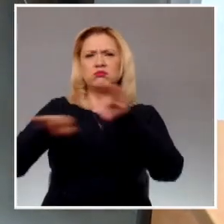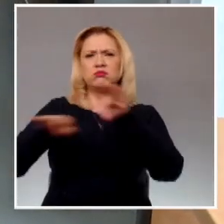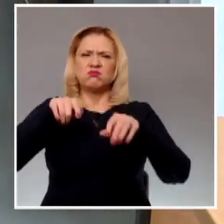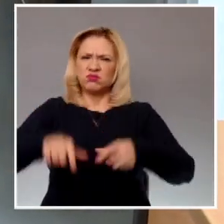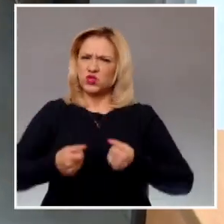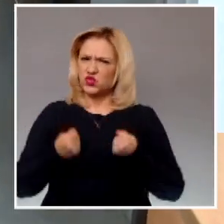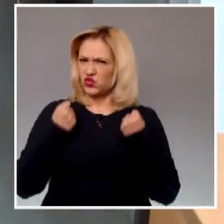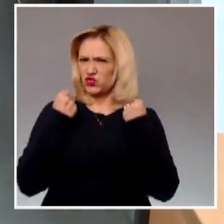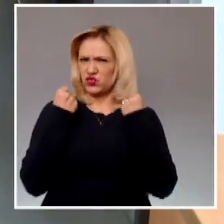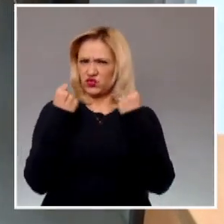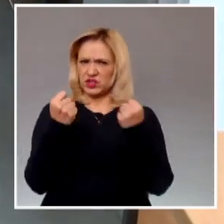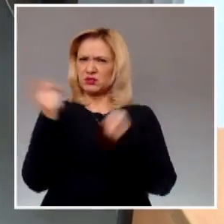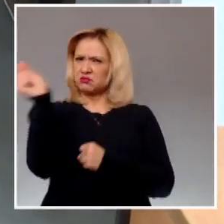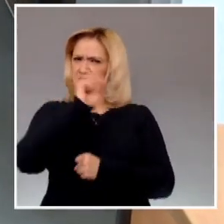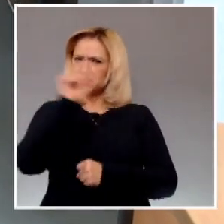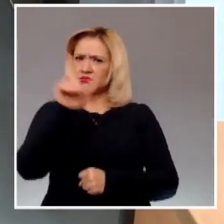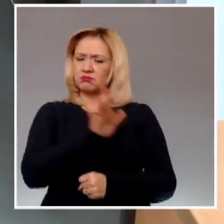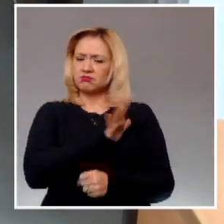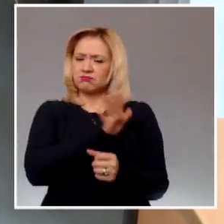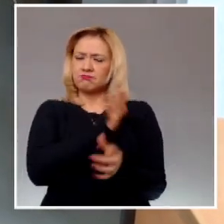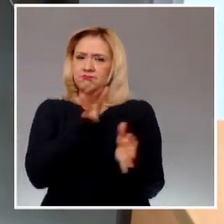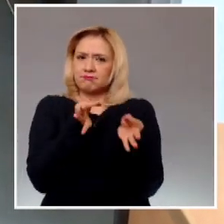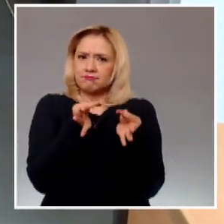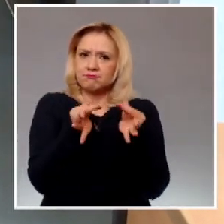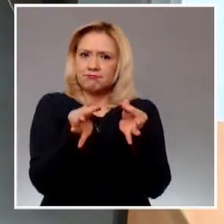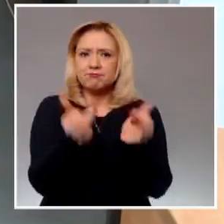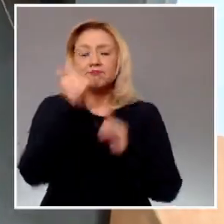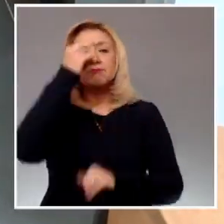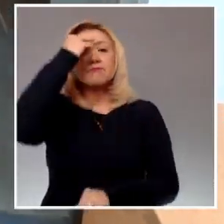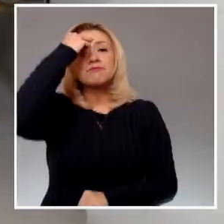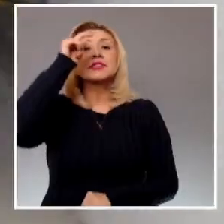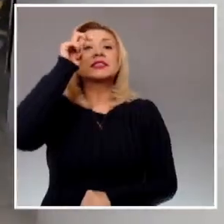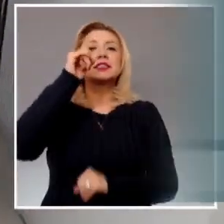como un referente a nivel internacional.